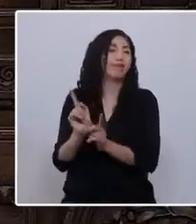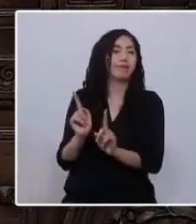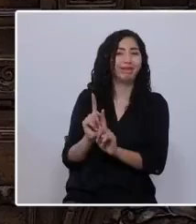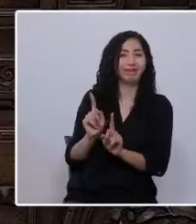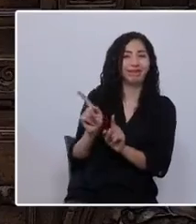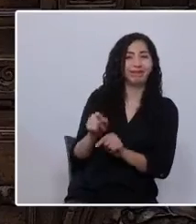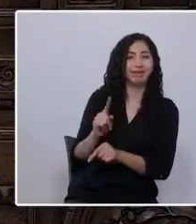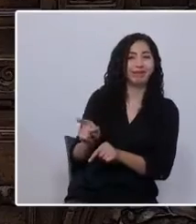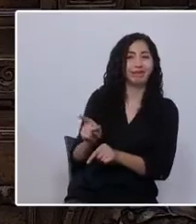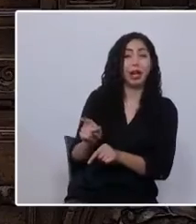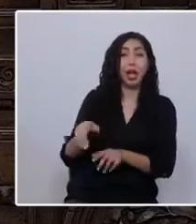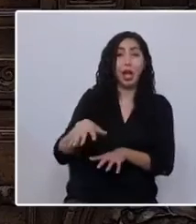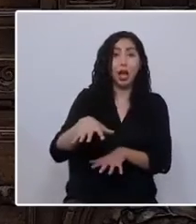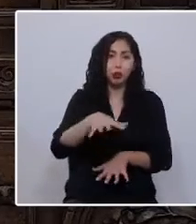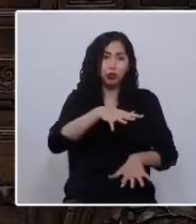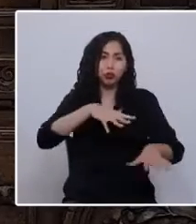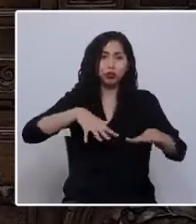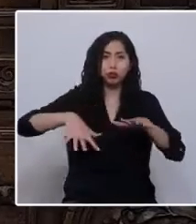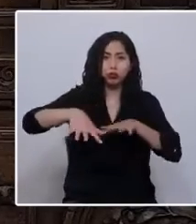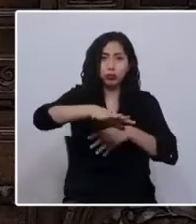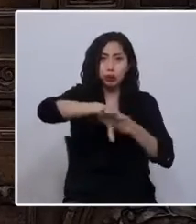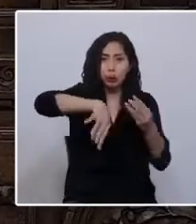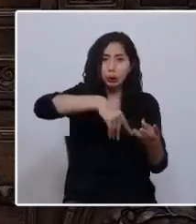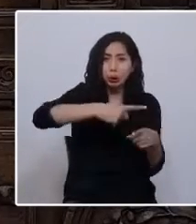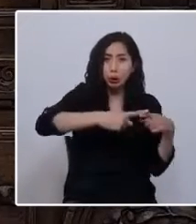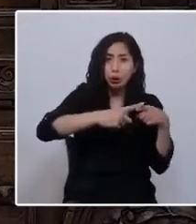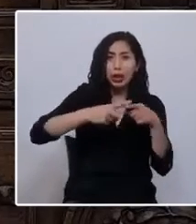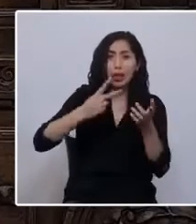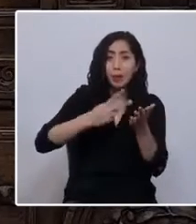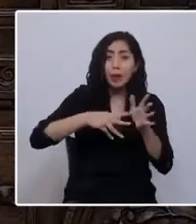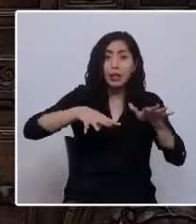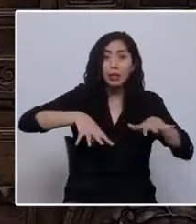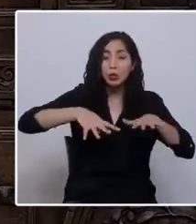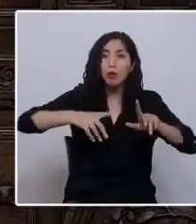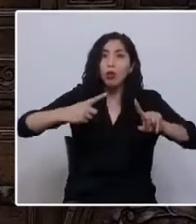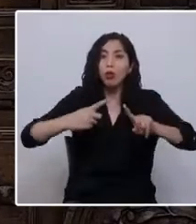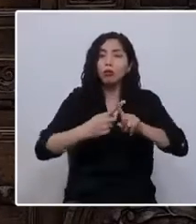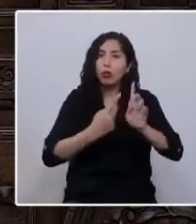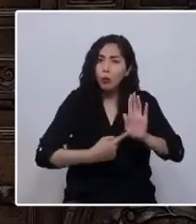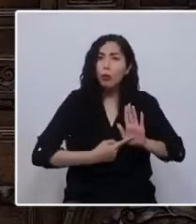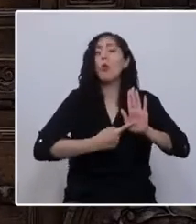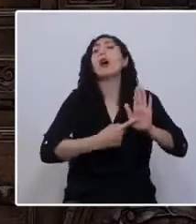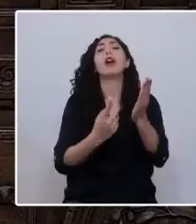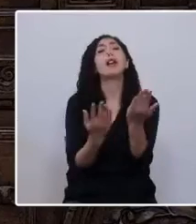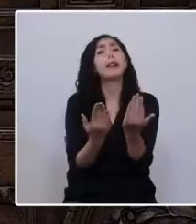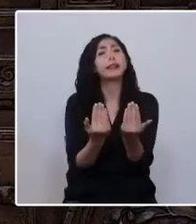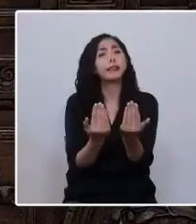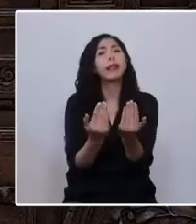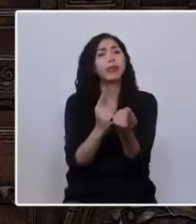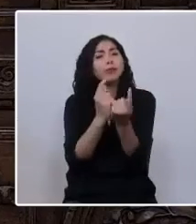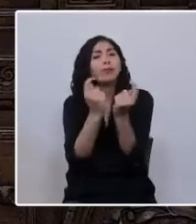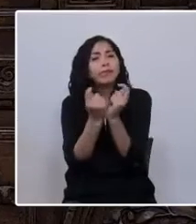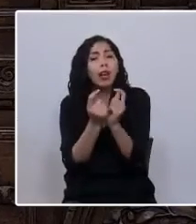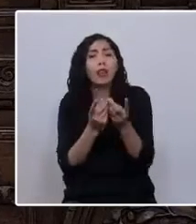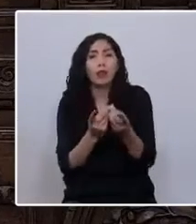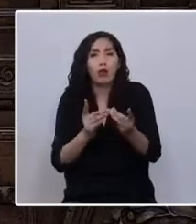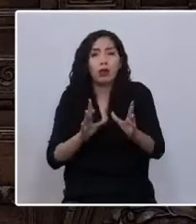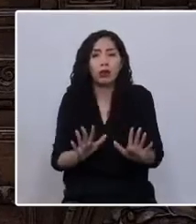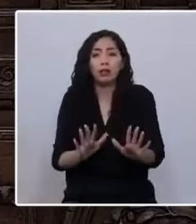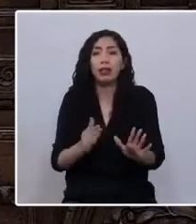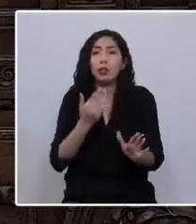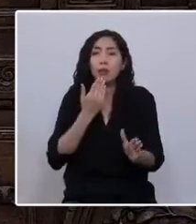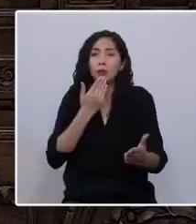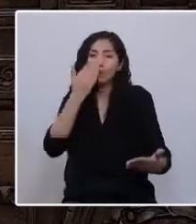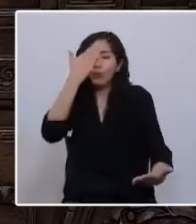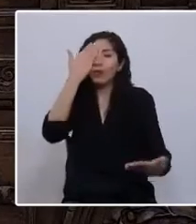revuelta del 2019 puso nuevamente en la epidermis la necesidad de renovar y re-legitimar nuestra democracia y enfrentar